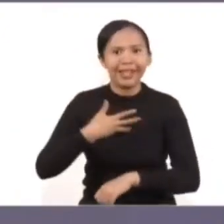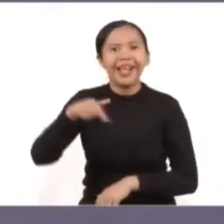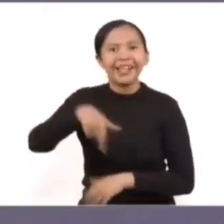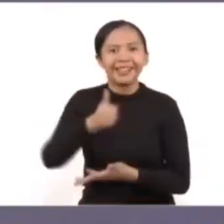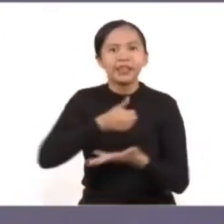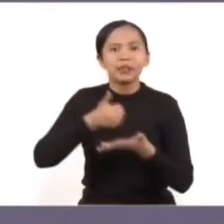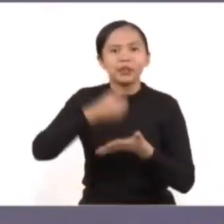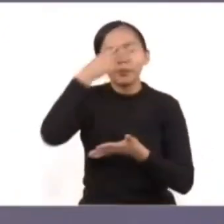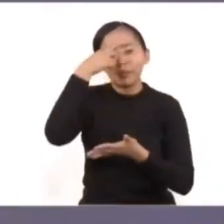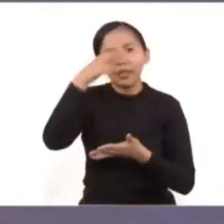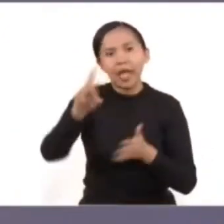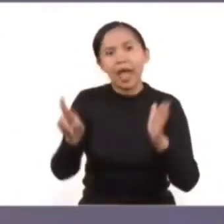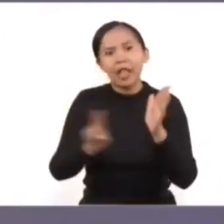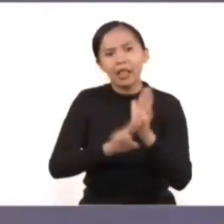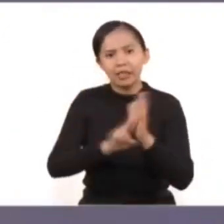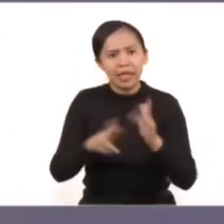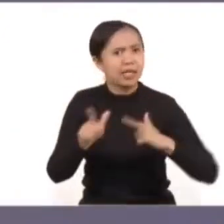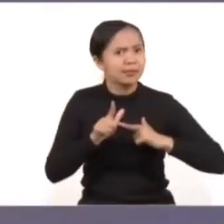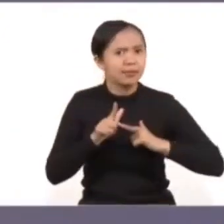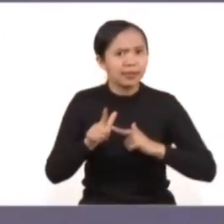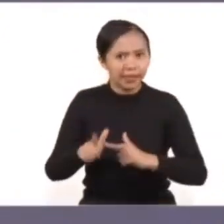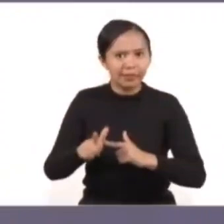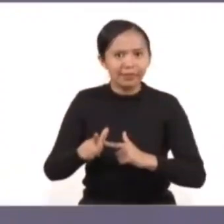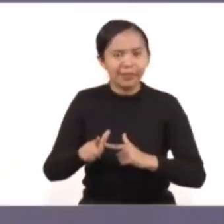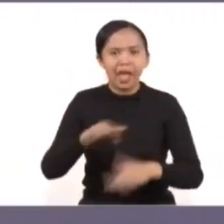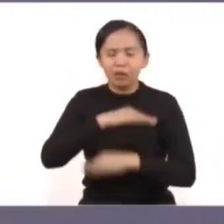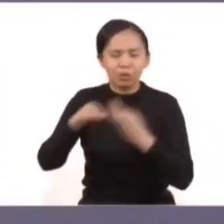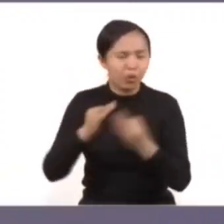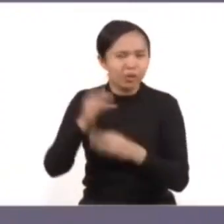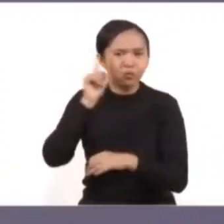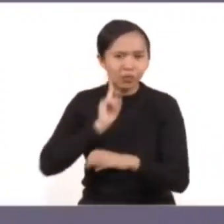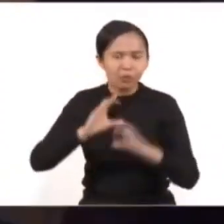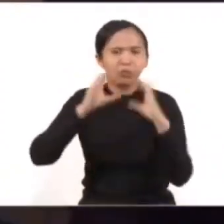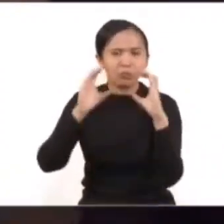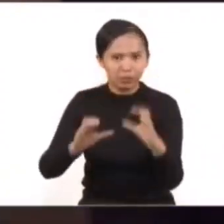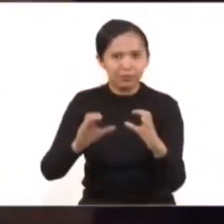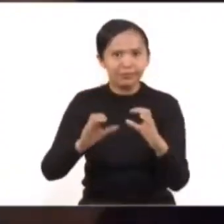seguimos en alerta por ti, por todas. Muchas gracias.